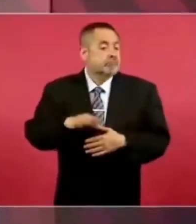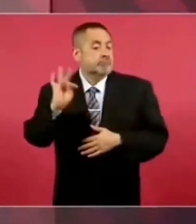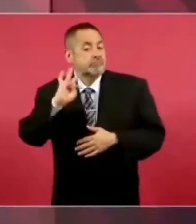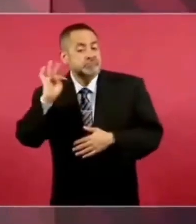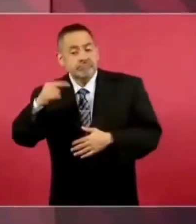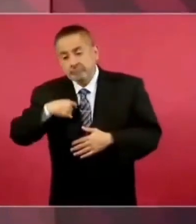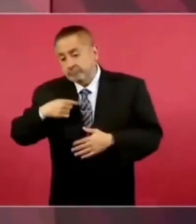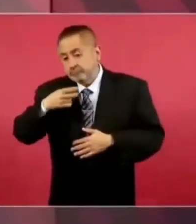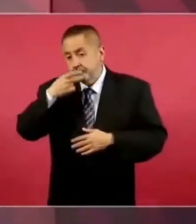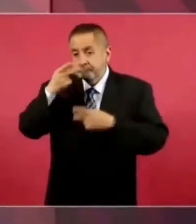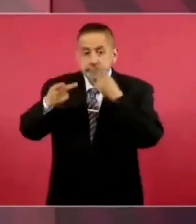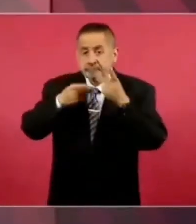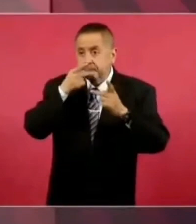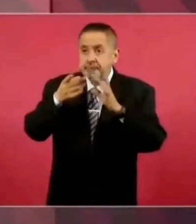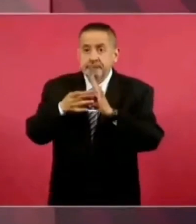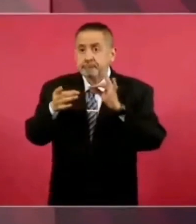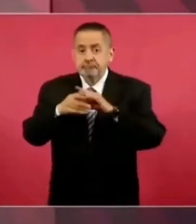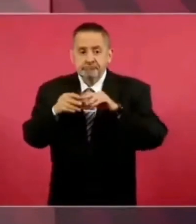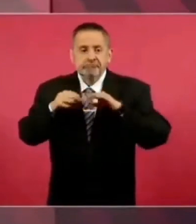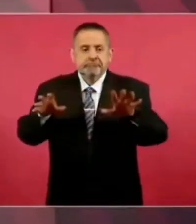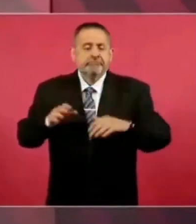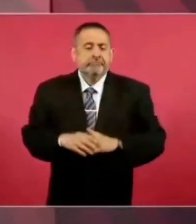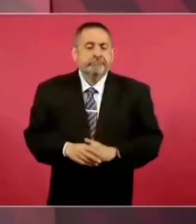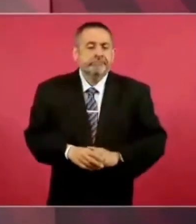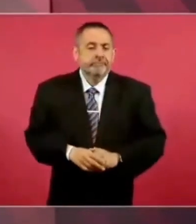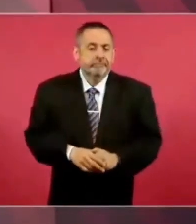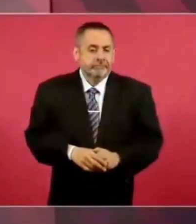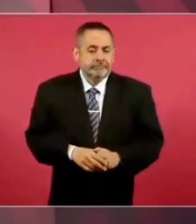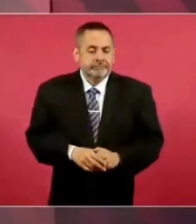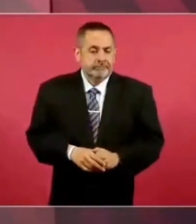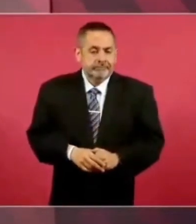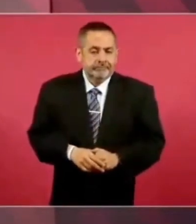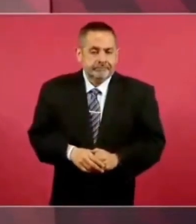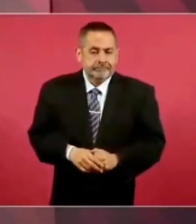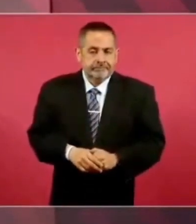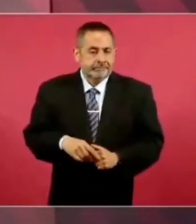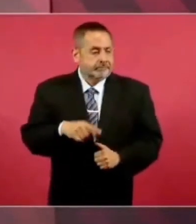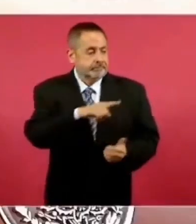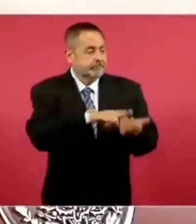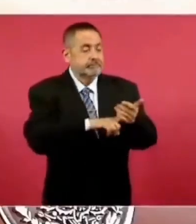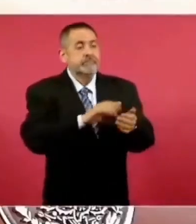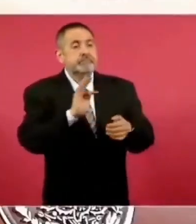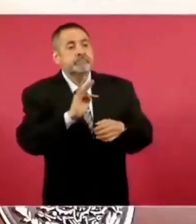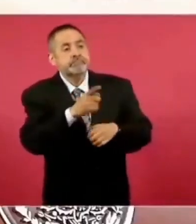a lo mejor me sanciona.